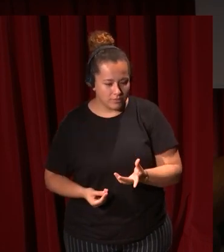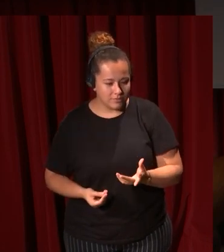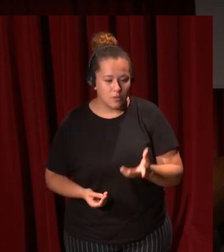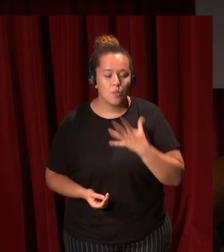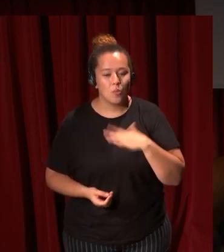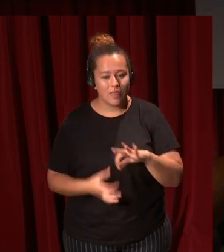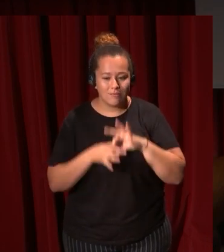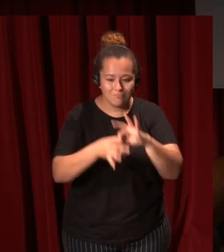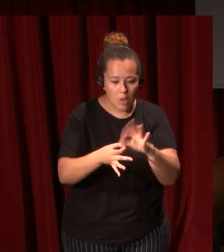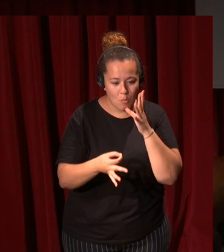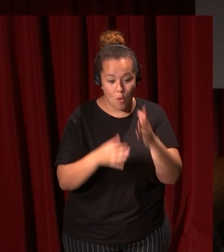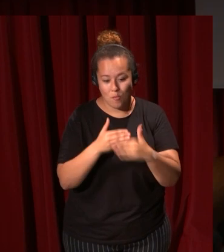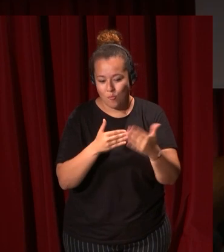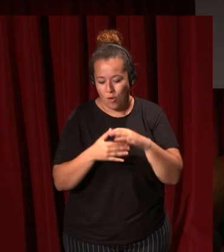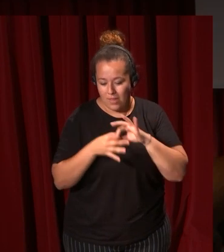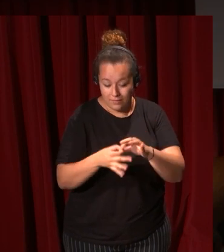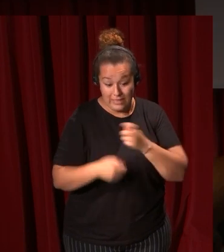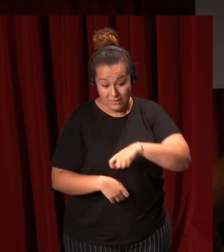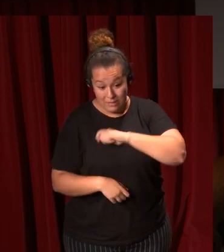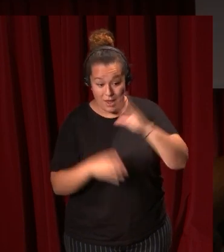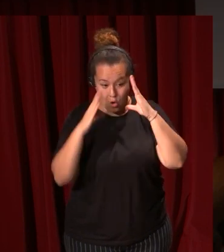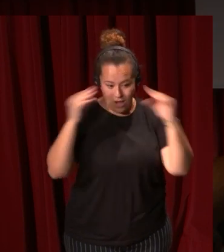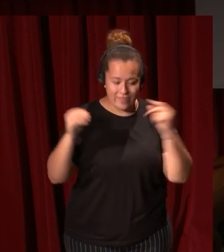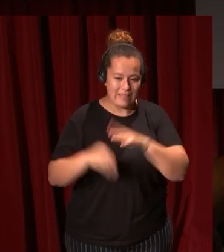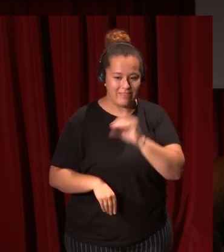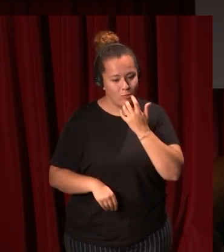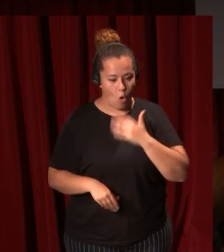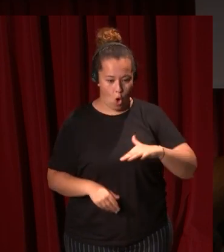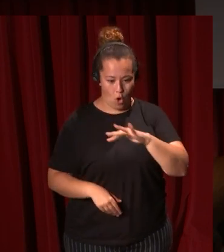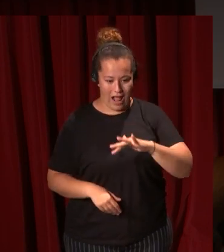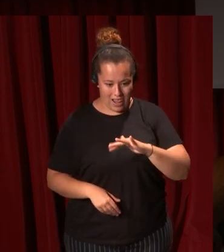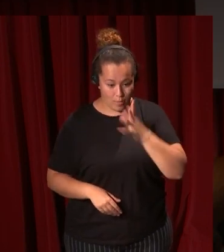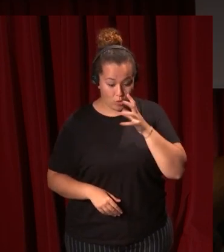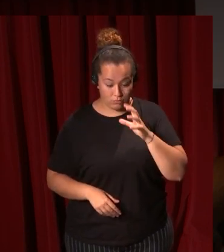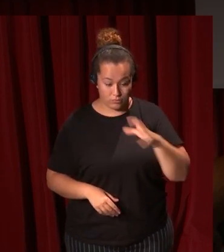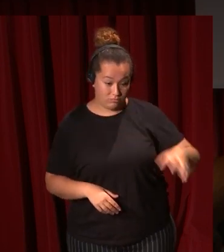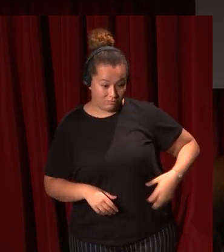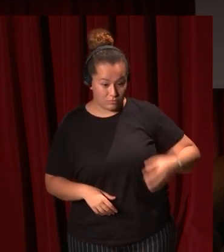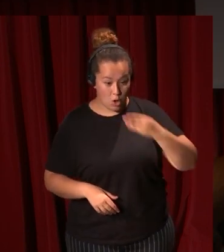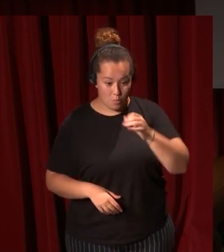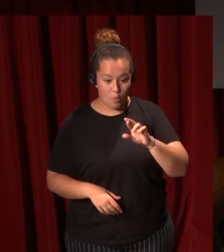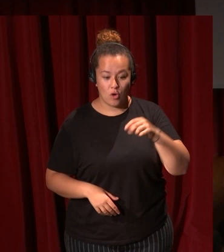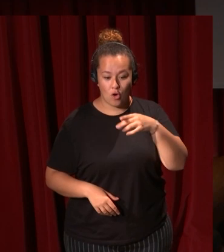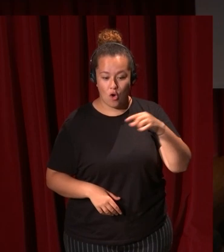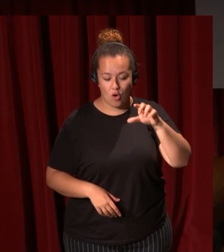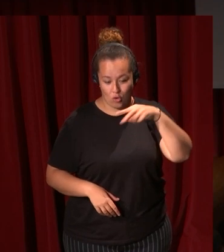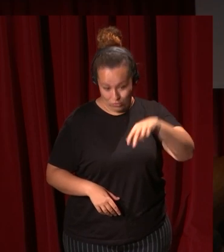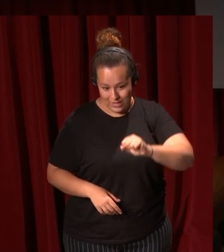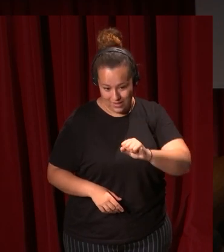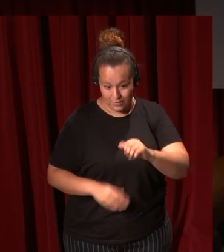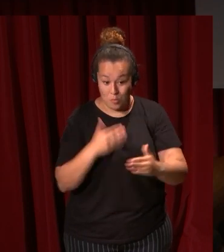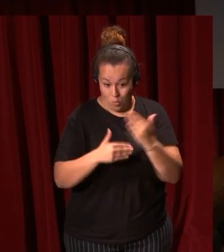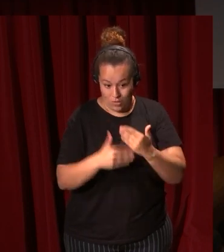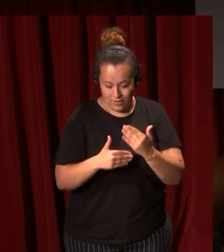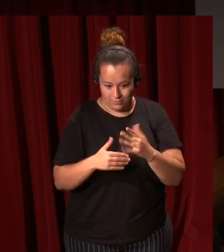con el apego a una moda que tanto en España como en Holanda se entiende como local porque los duques de Borgoña quienes lo han puesto de moda gobiernan tanto en España